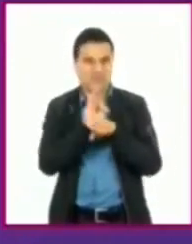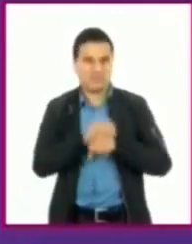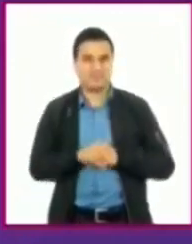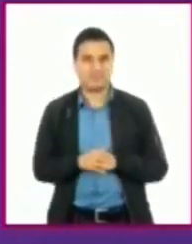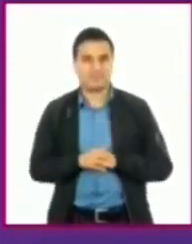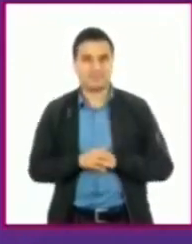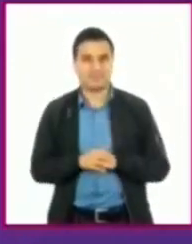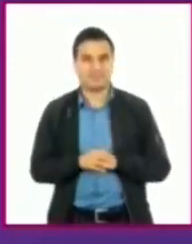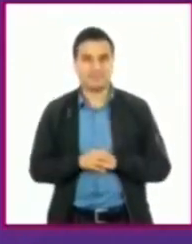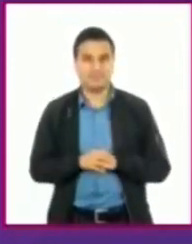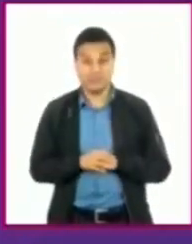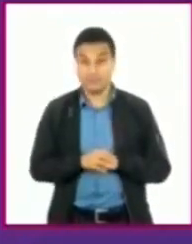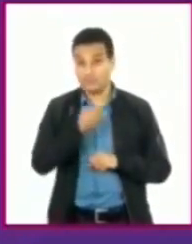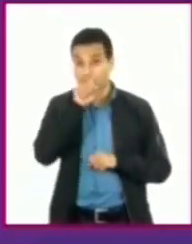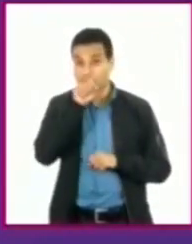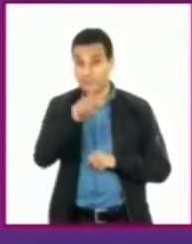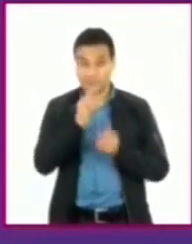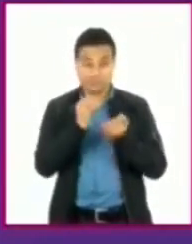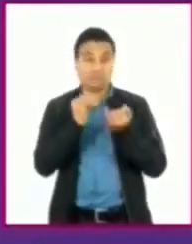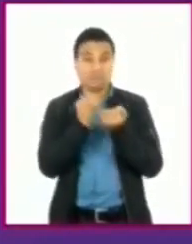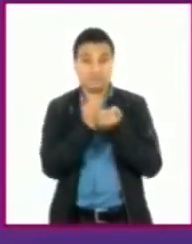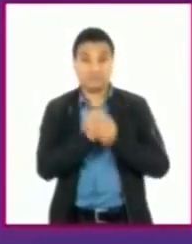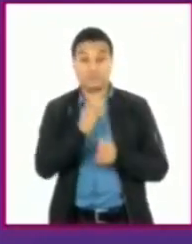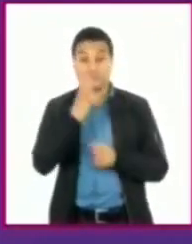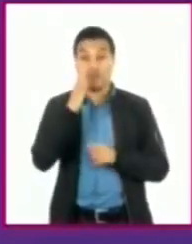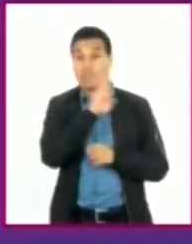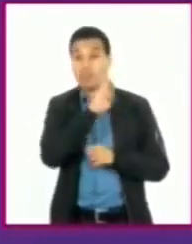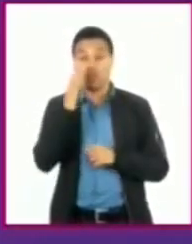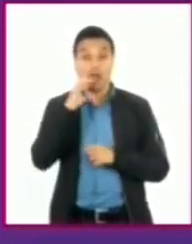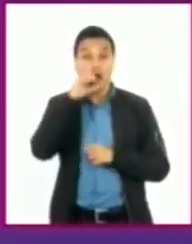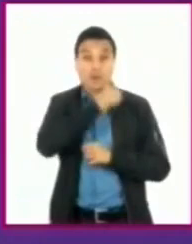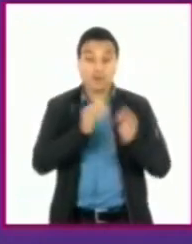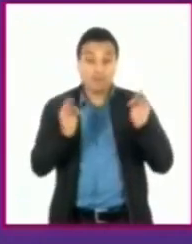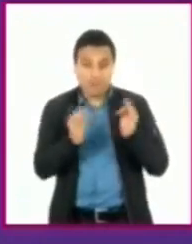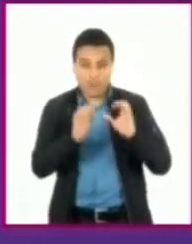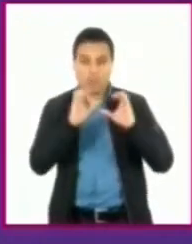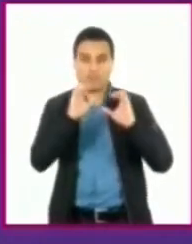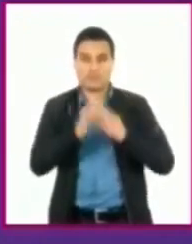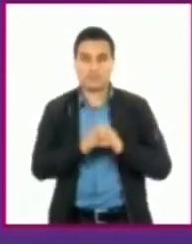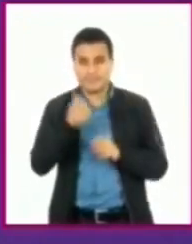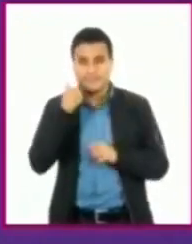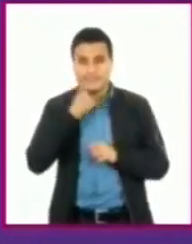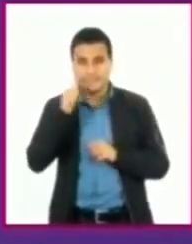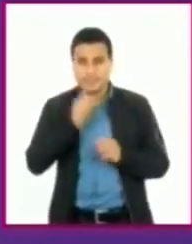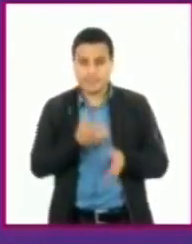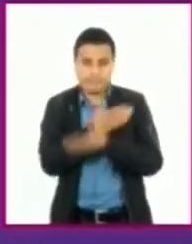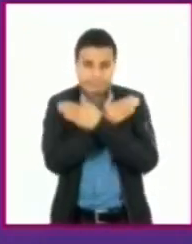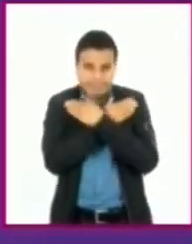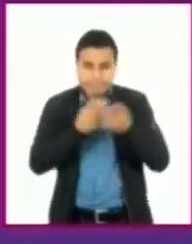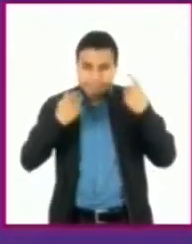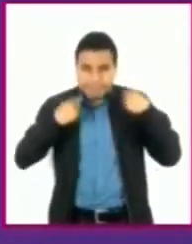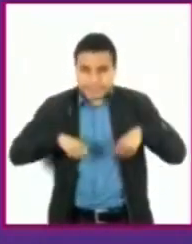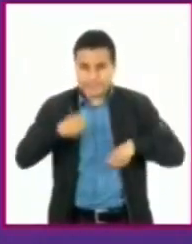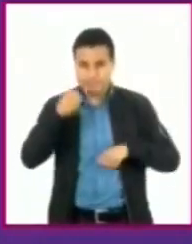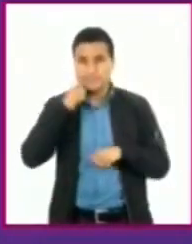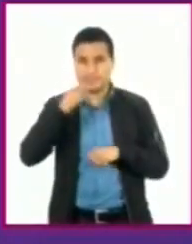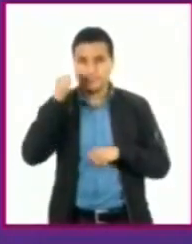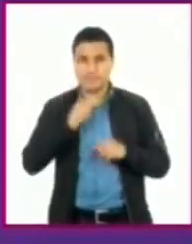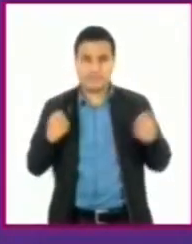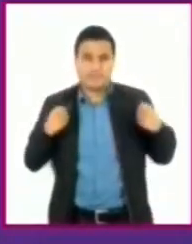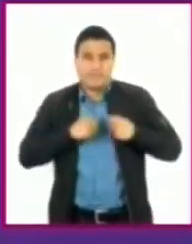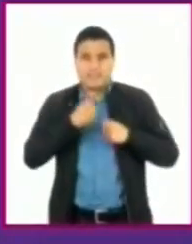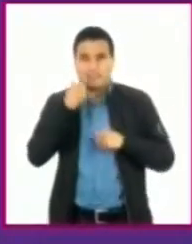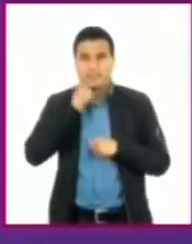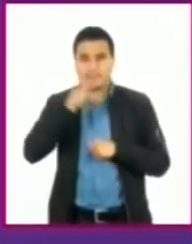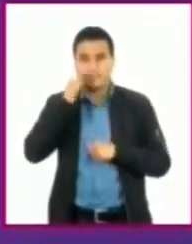cuidarse de los cambios de temperatura. sea, traer siempre una bufandita, una chalina, suétercito, una chamarra, o sea, porque luego